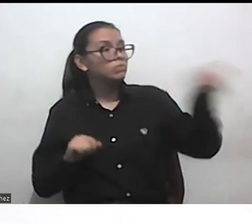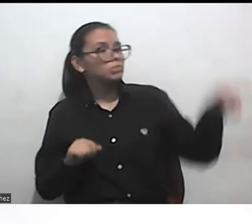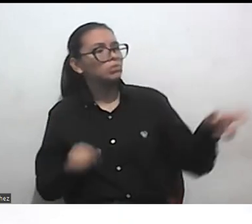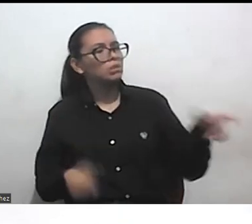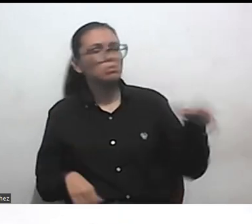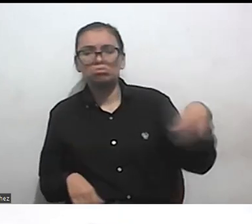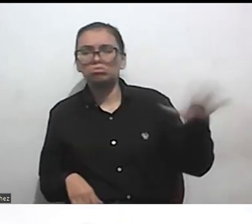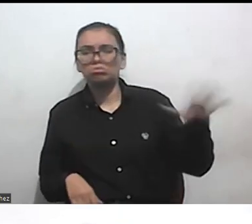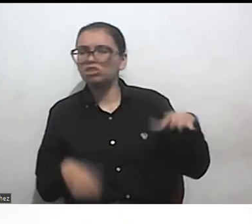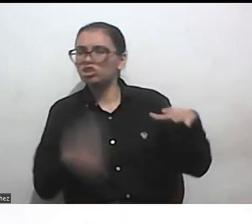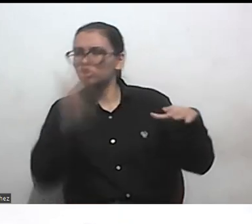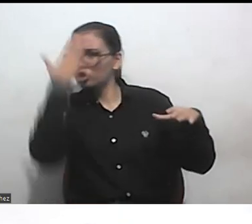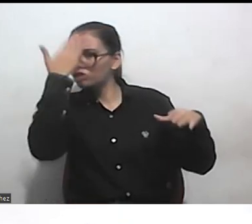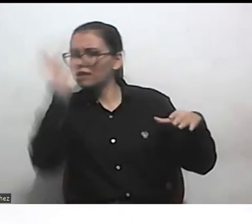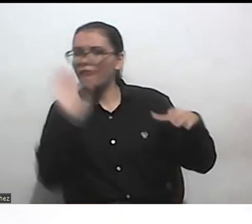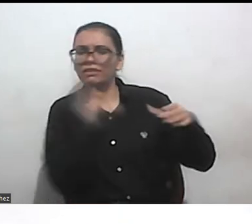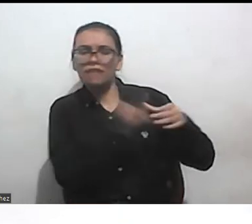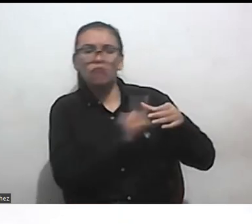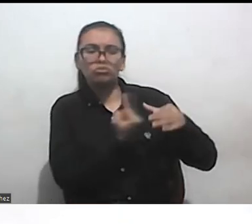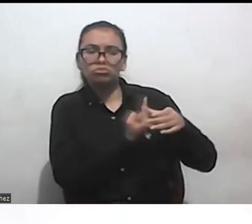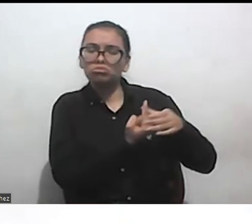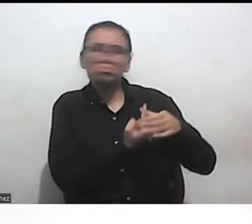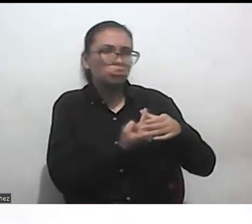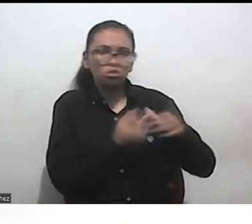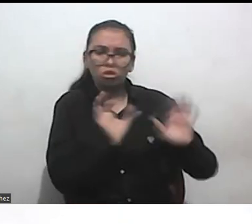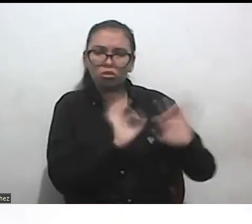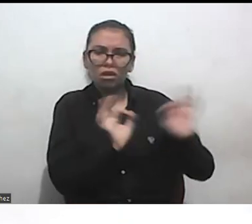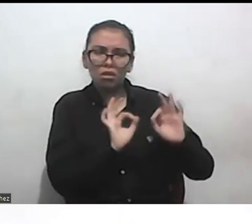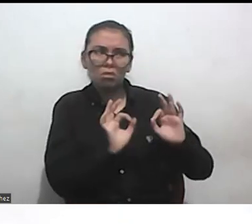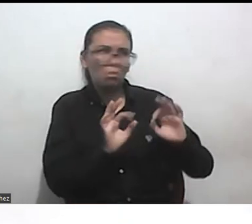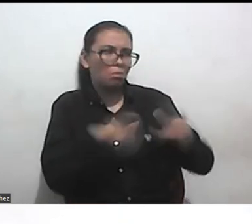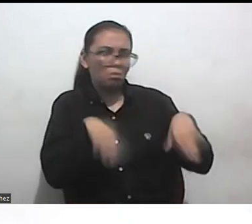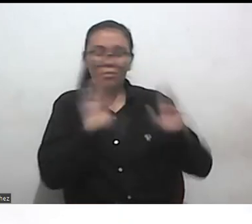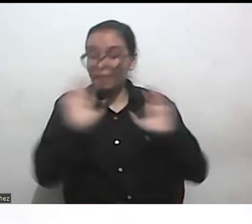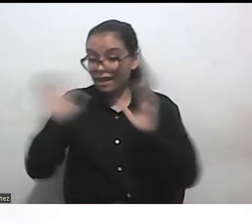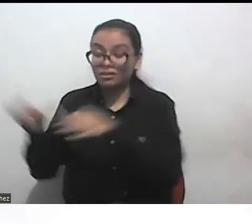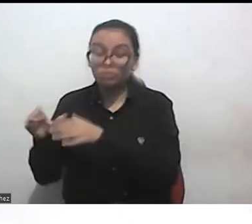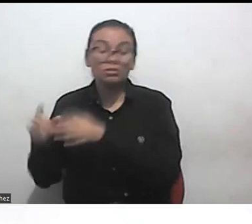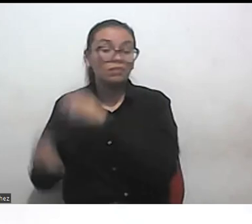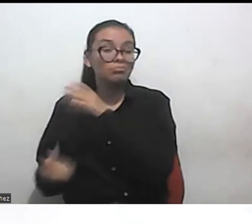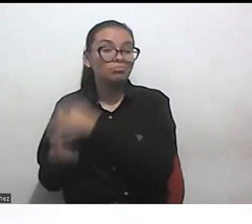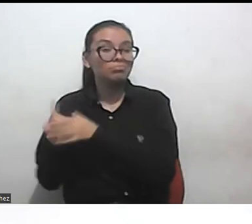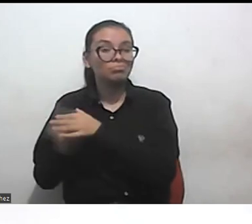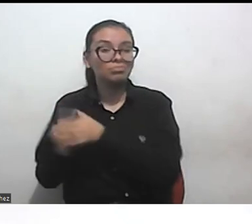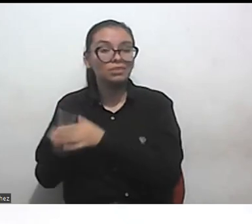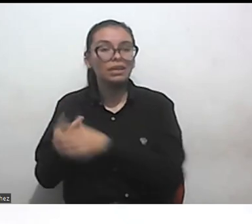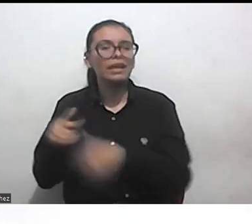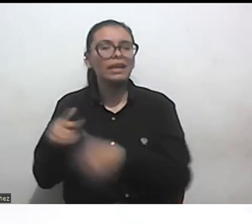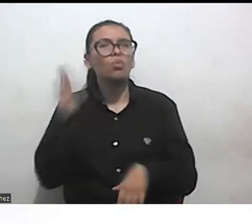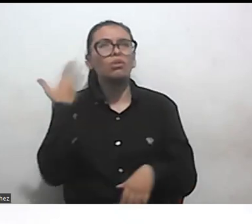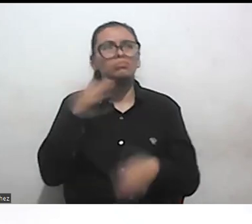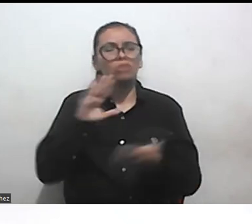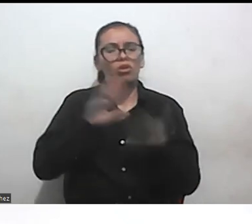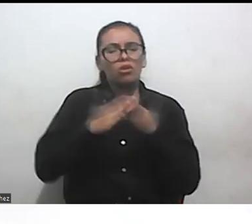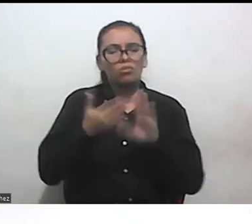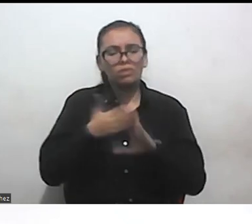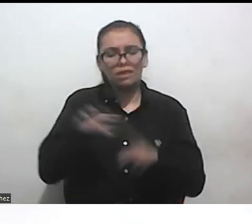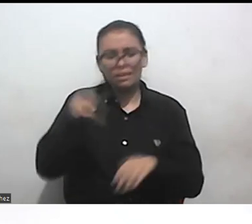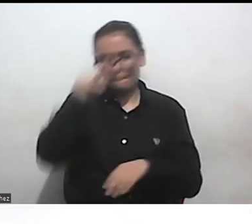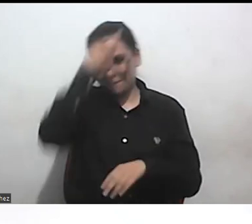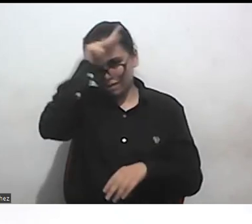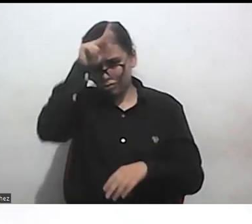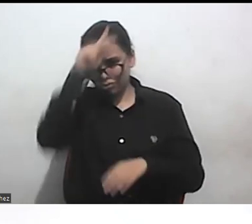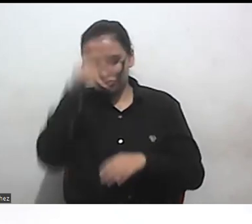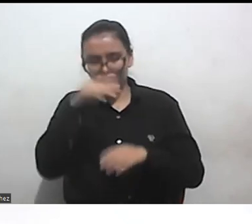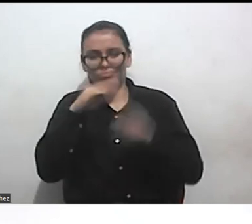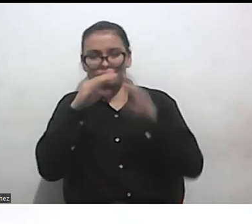incluso cuando empezó a salir todas las comunidades en internet con respecto a personas autistas al inicio sobre